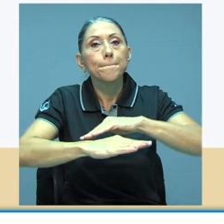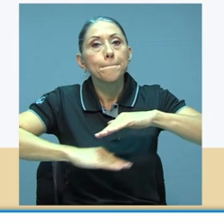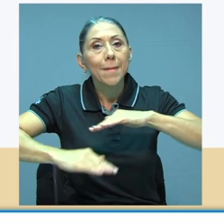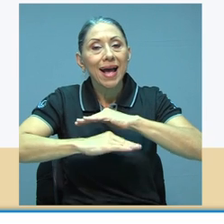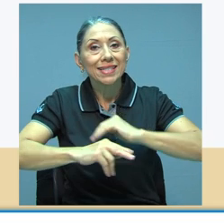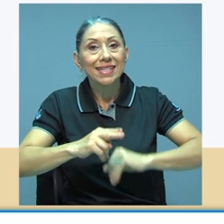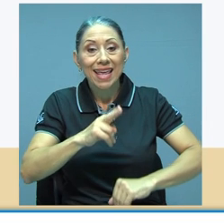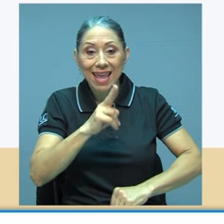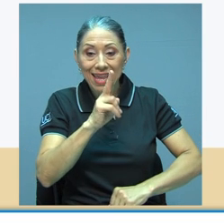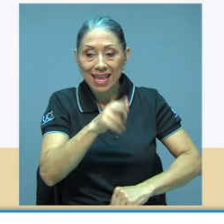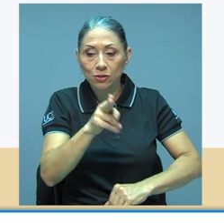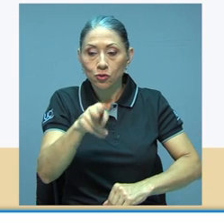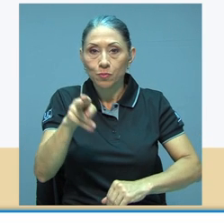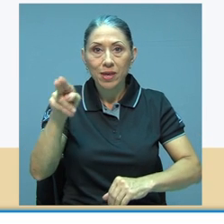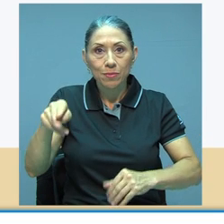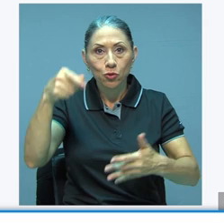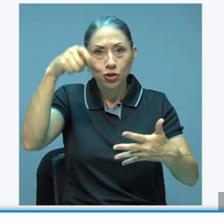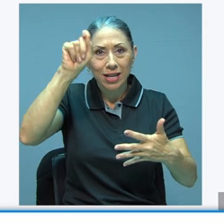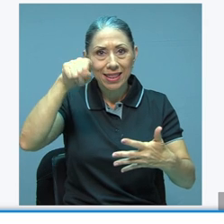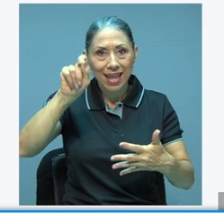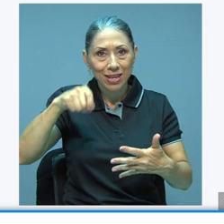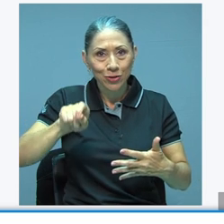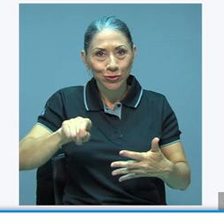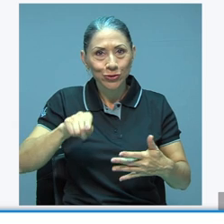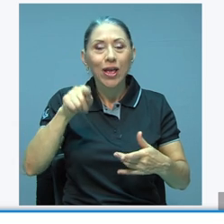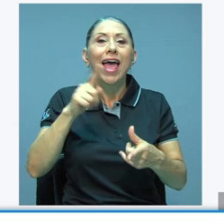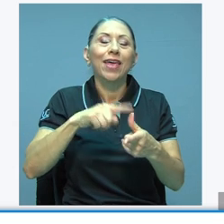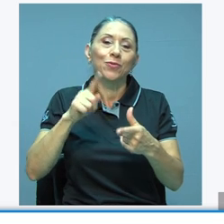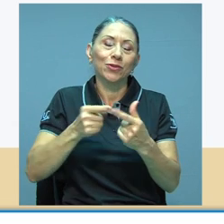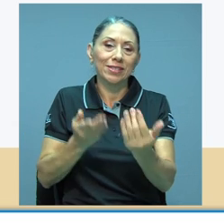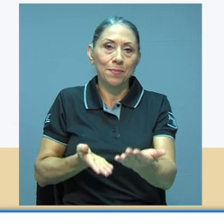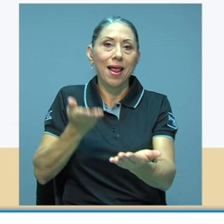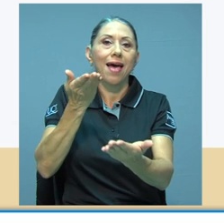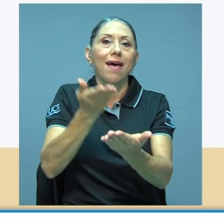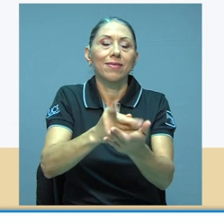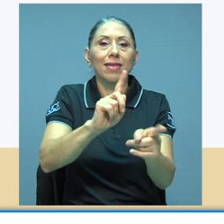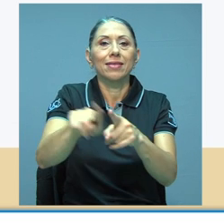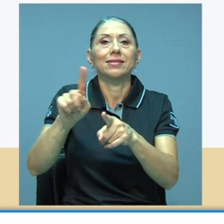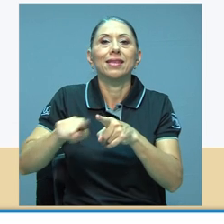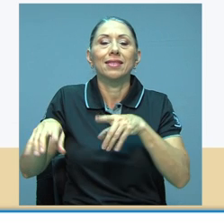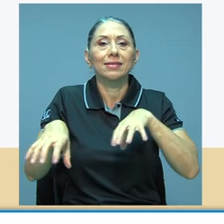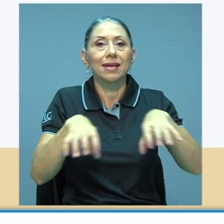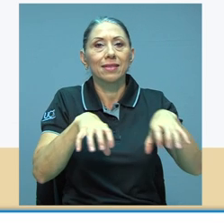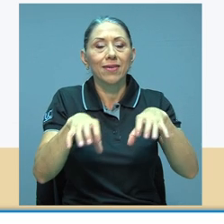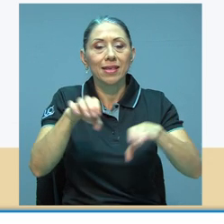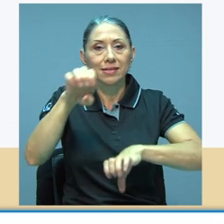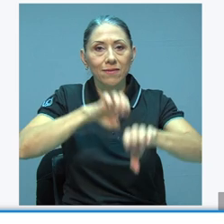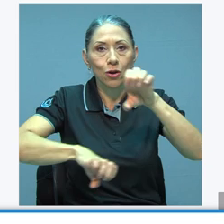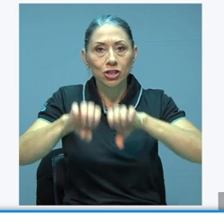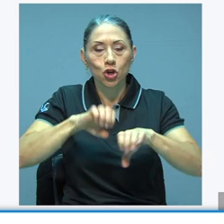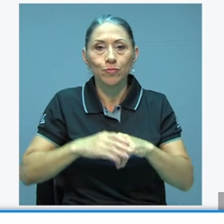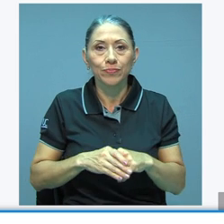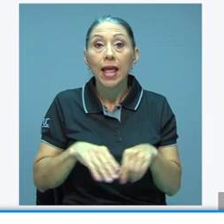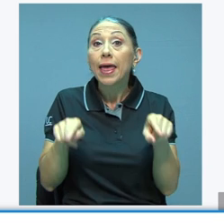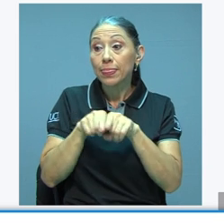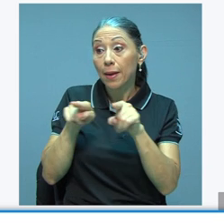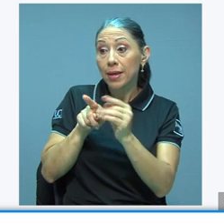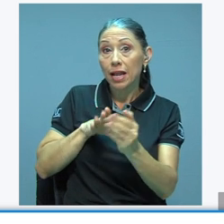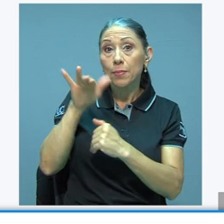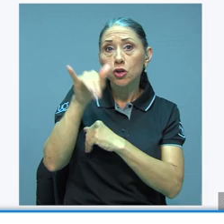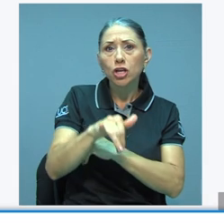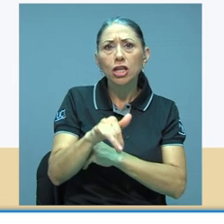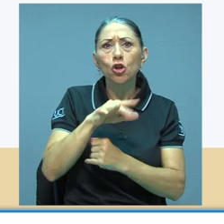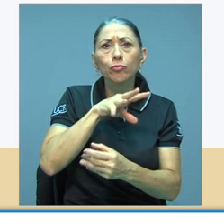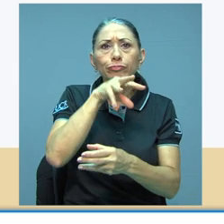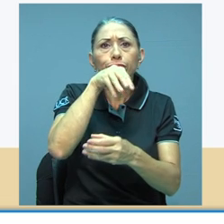mismos criterios, entonces se plantean distintas actividades de evaluación. El proyecto también